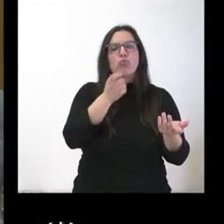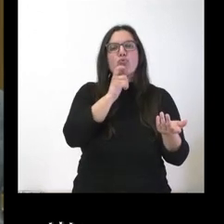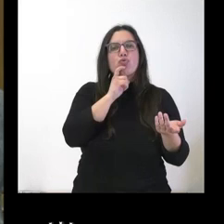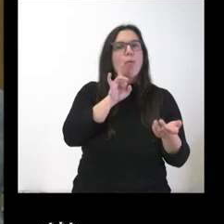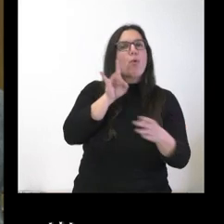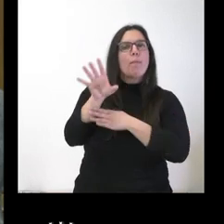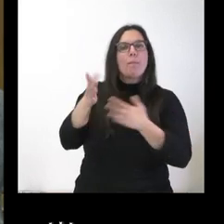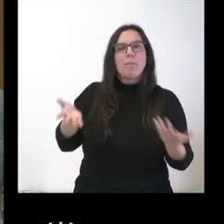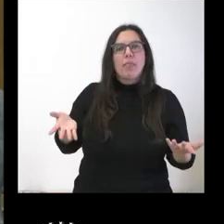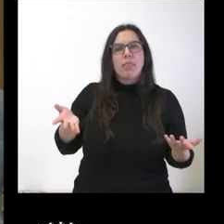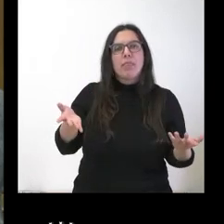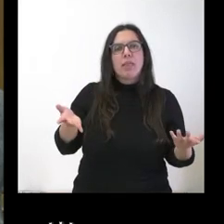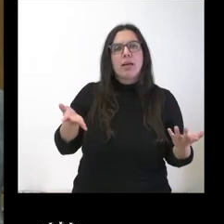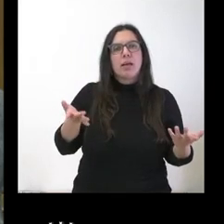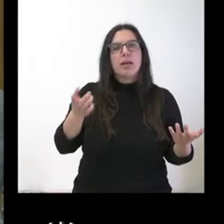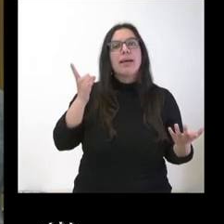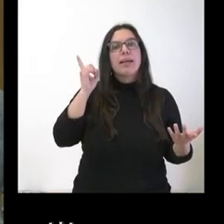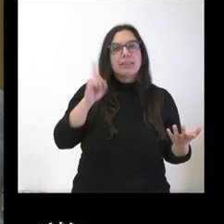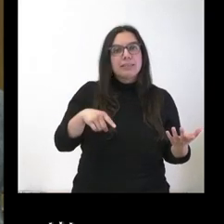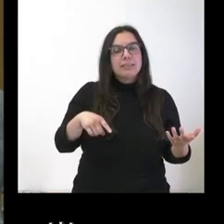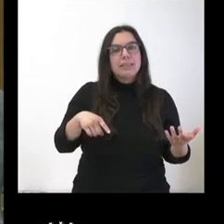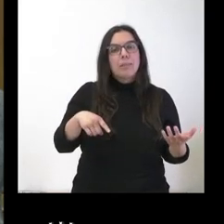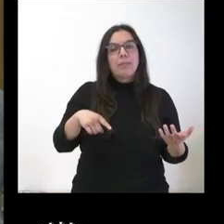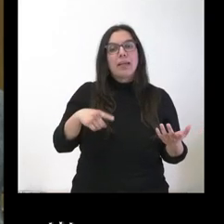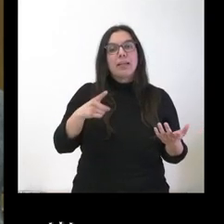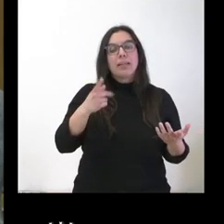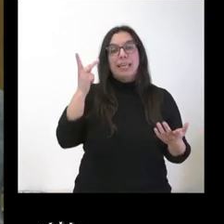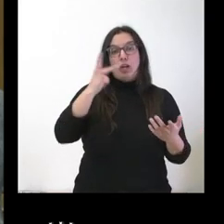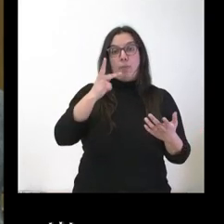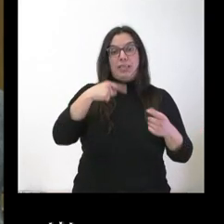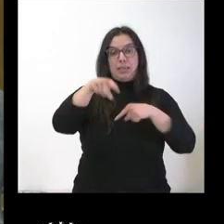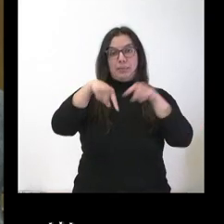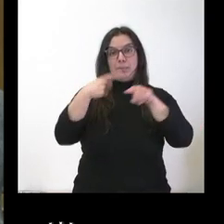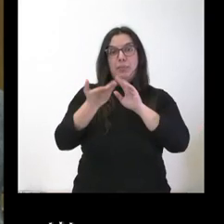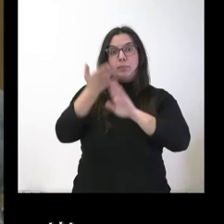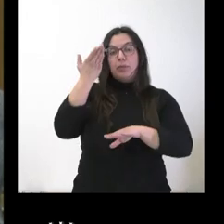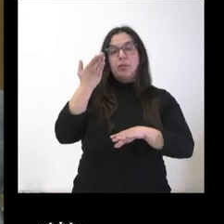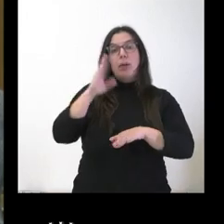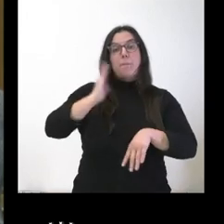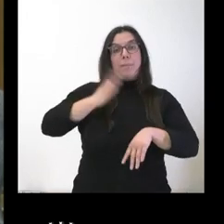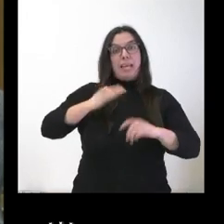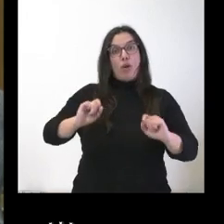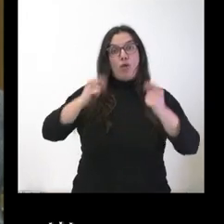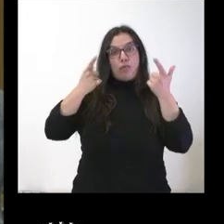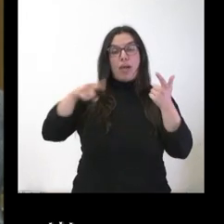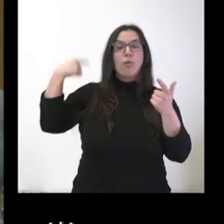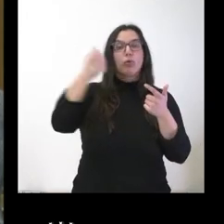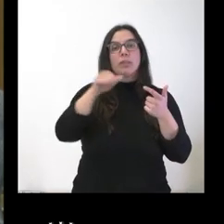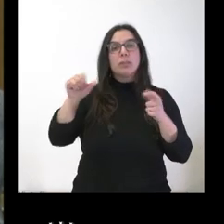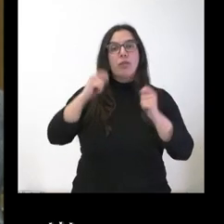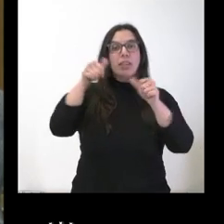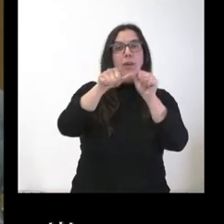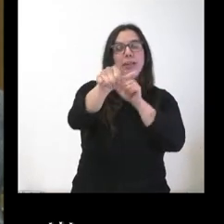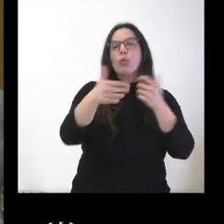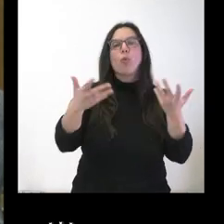enviar. Y la subida del kilometraje, si es efectiva ya a partir de mañana, a partir de la semana siguiente.